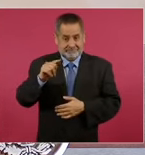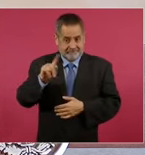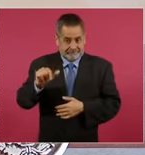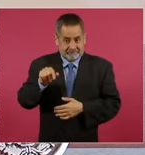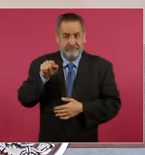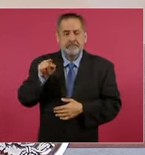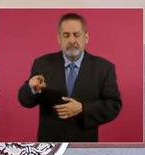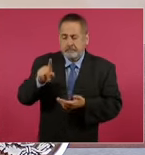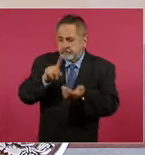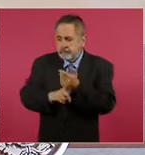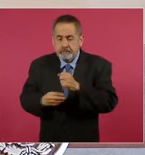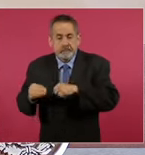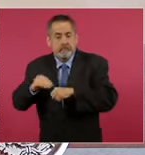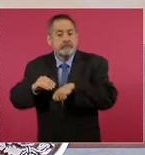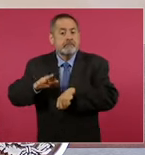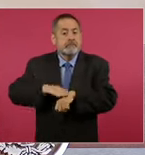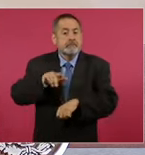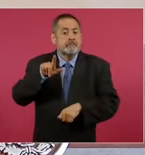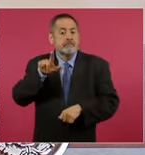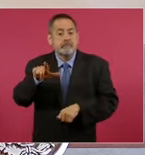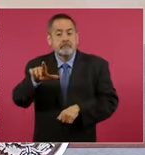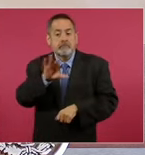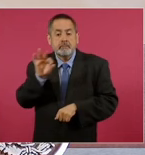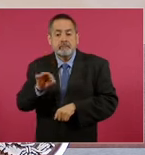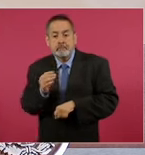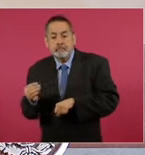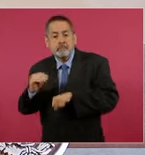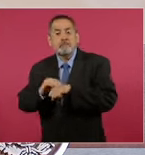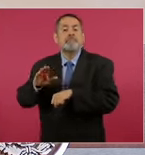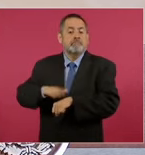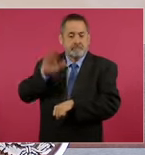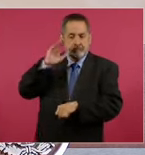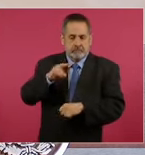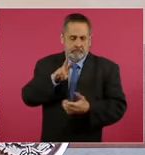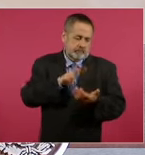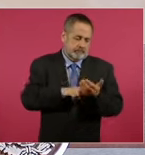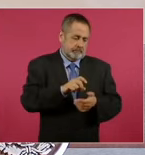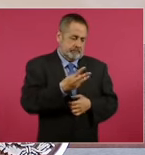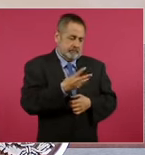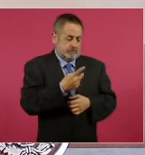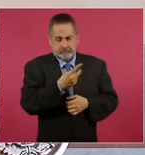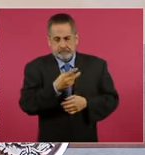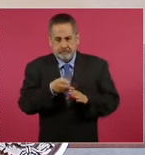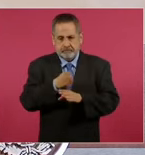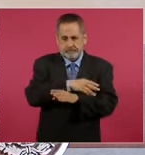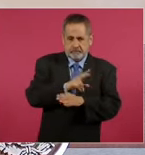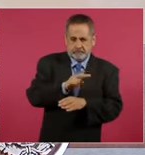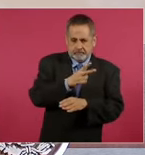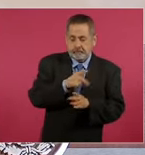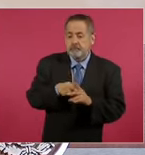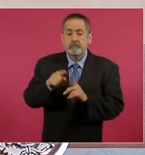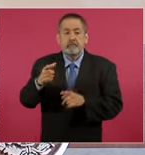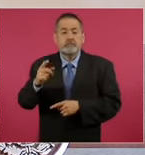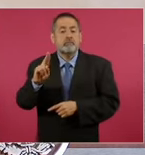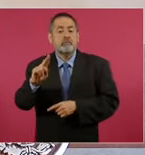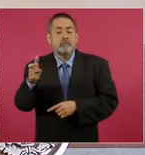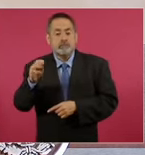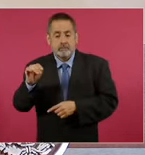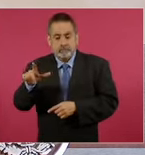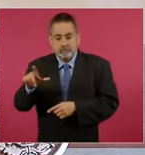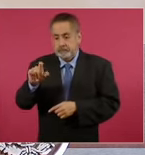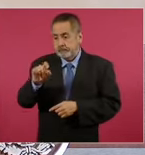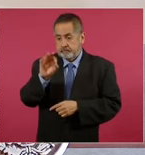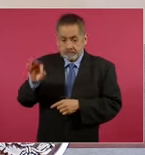incremento ha sido del 17 por ciento en 2023 con respecto al 22, en Uxmal del 20 por